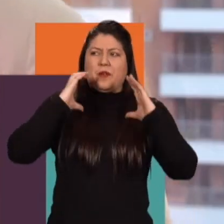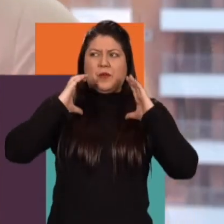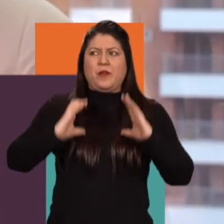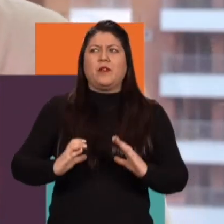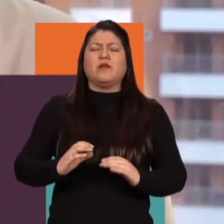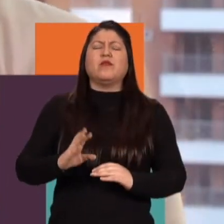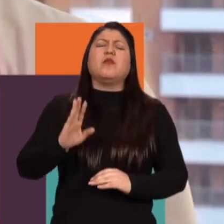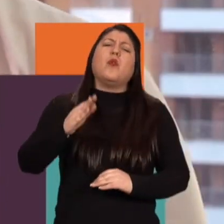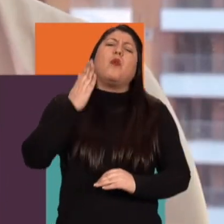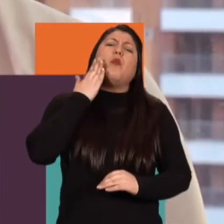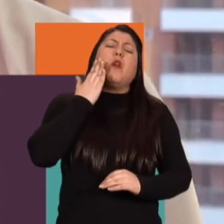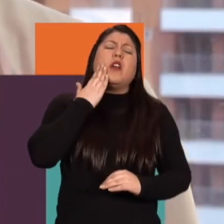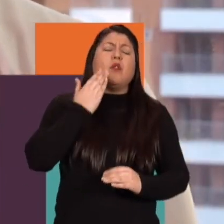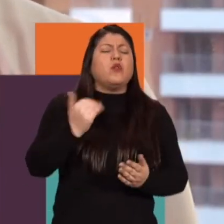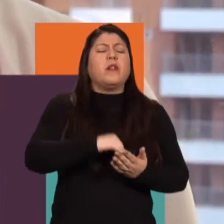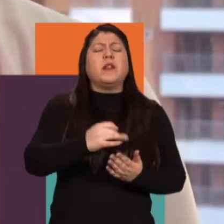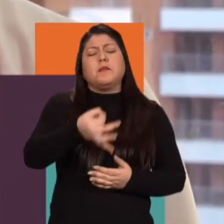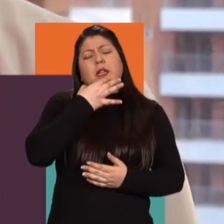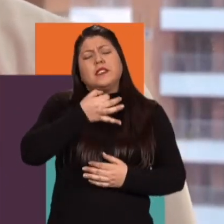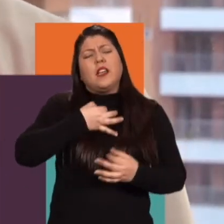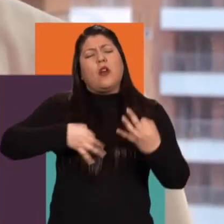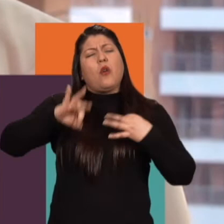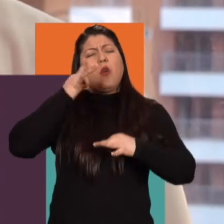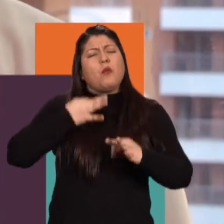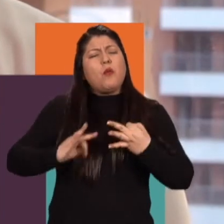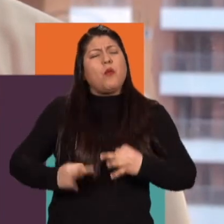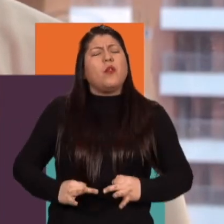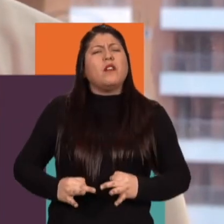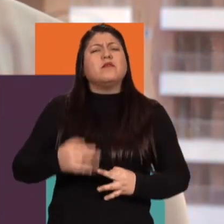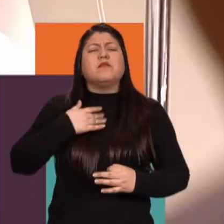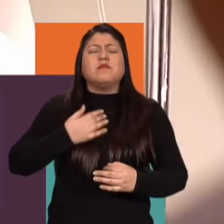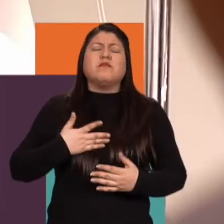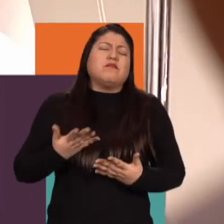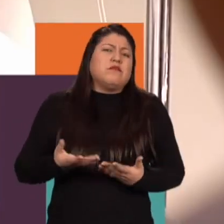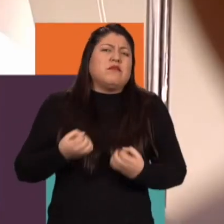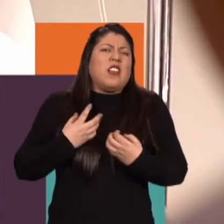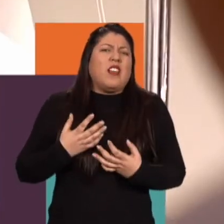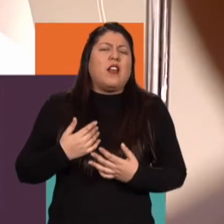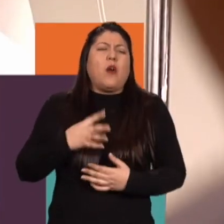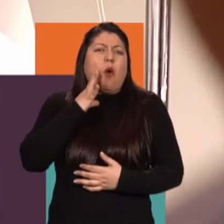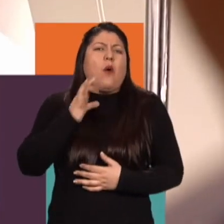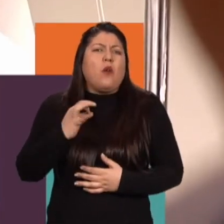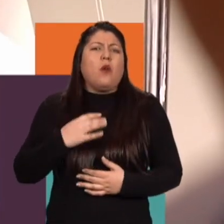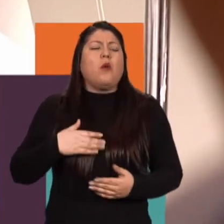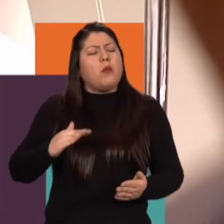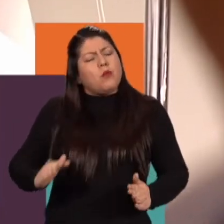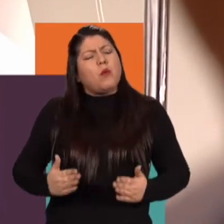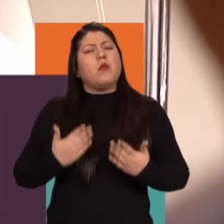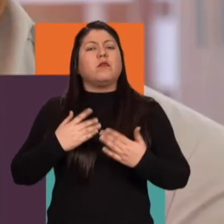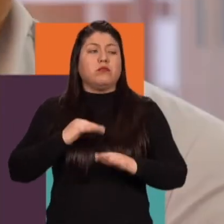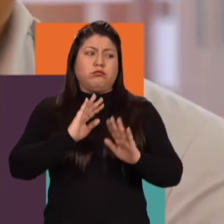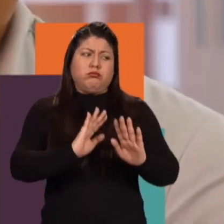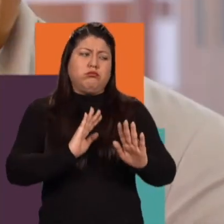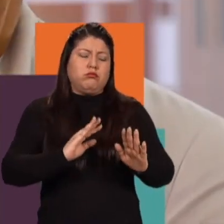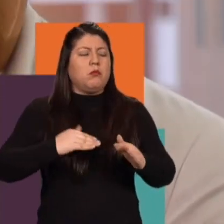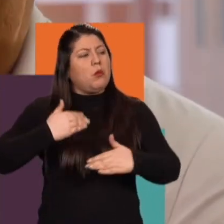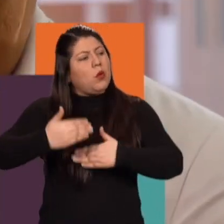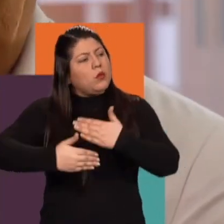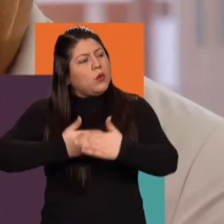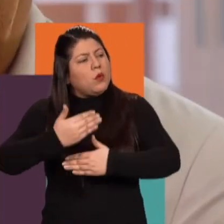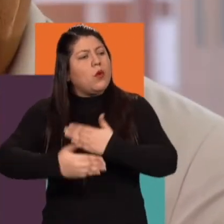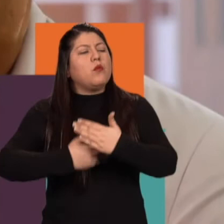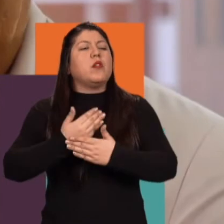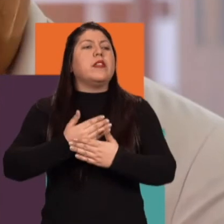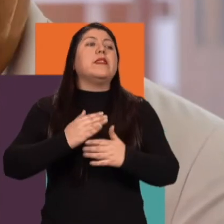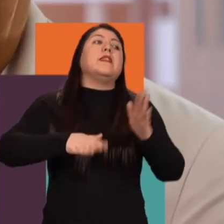y más importante vas a sentirte a gusto con tu cuerpo y cuando puedo retomarlo de la testosterona y el tratamiento hay que